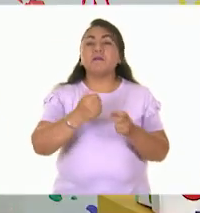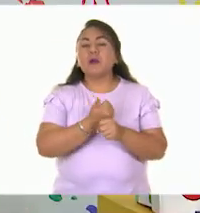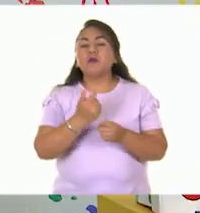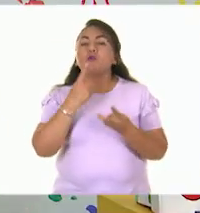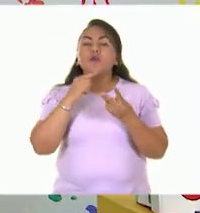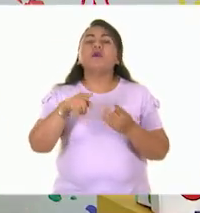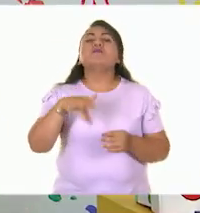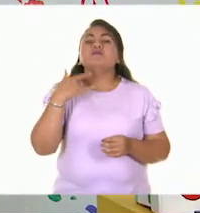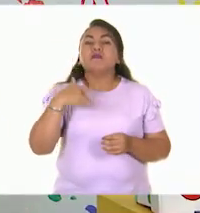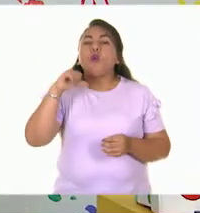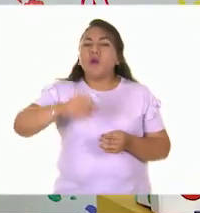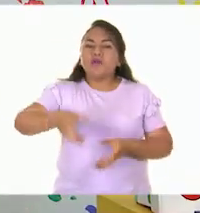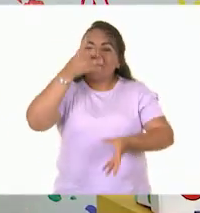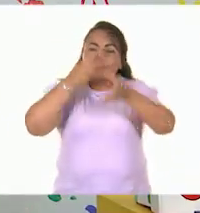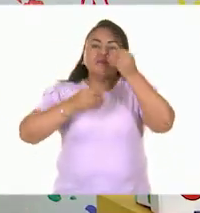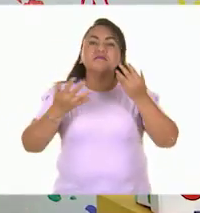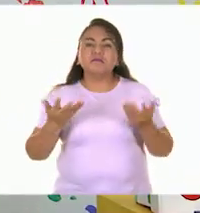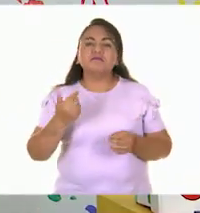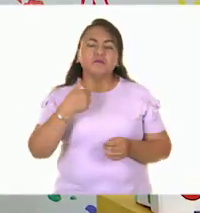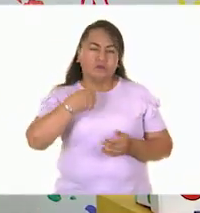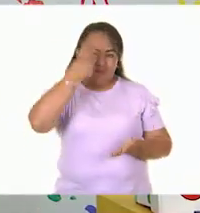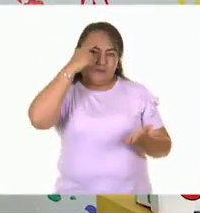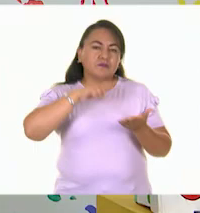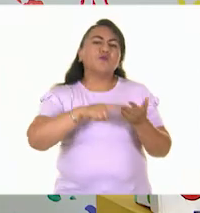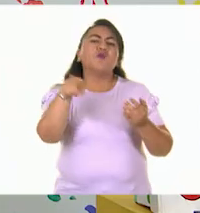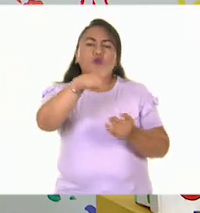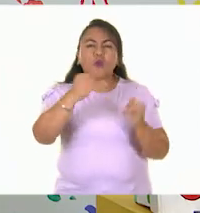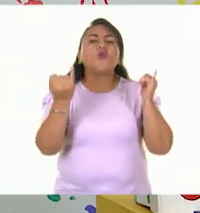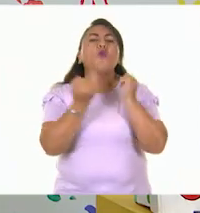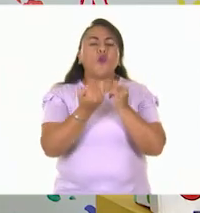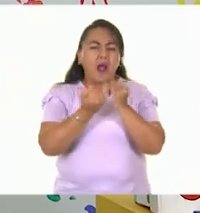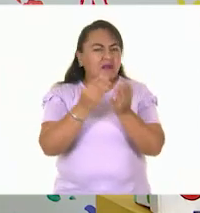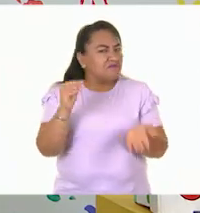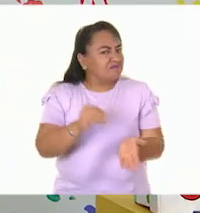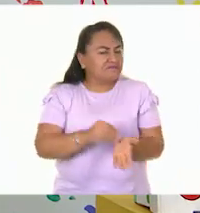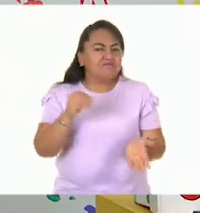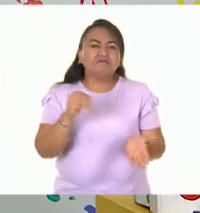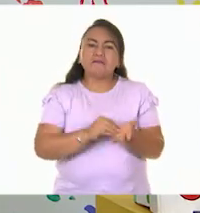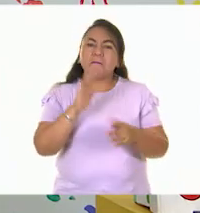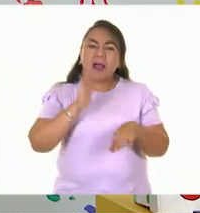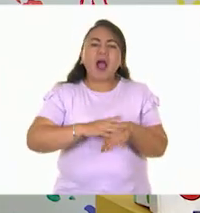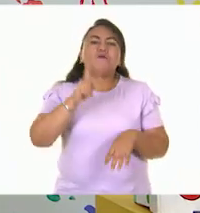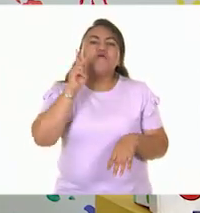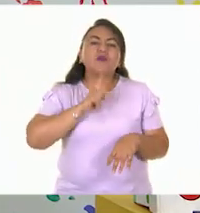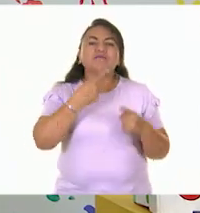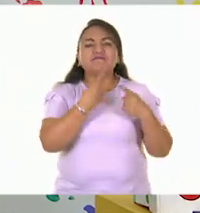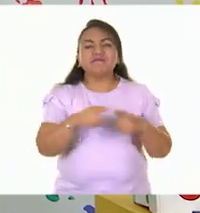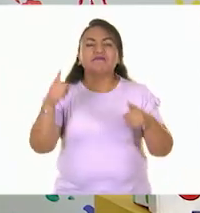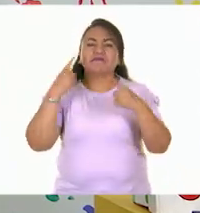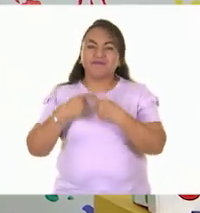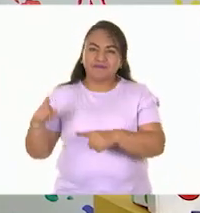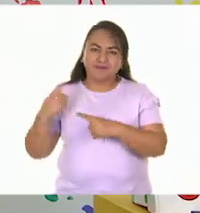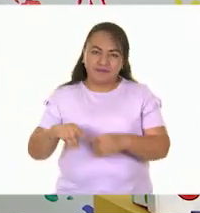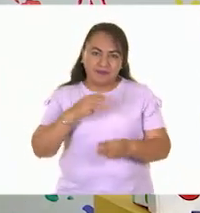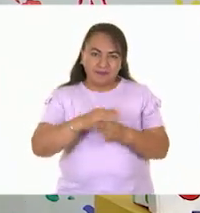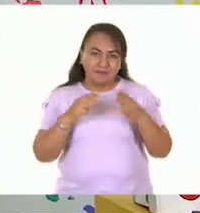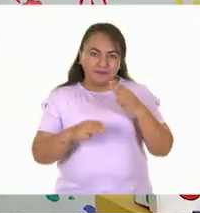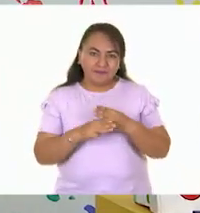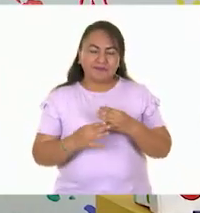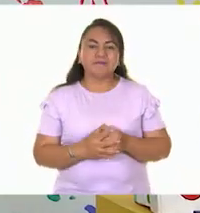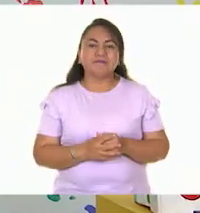fue su aprendizaje el día de hoy? Yo creo que ustedes también pueden todavía experimentar con muchísimos más materiales en casa.